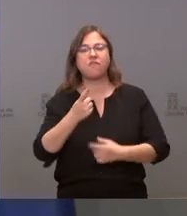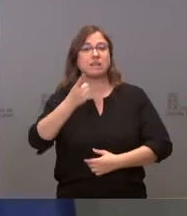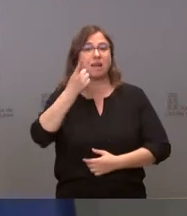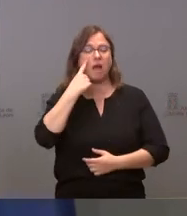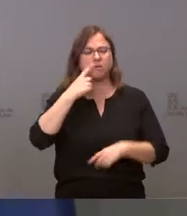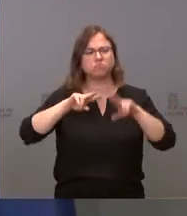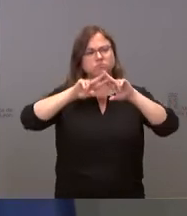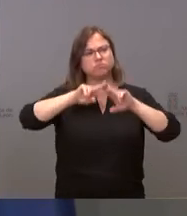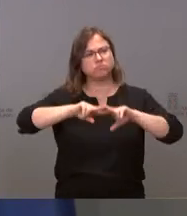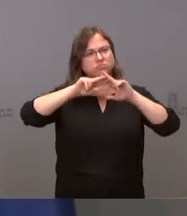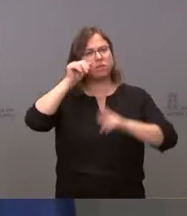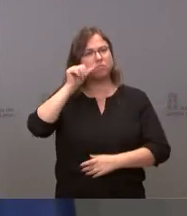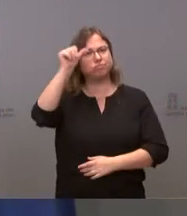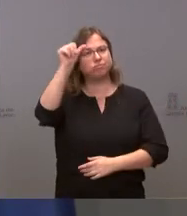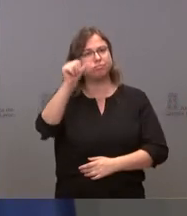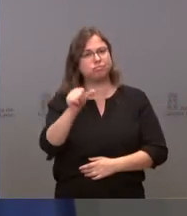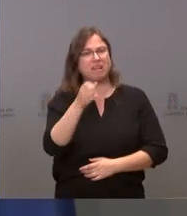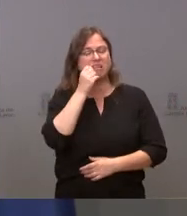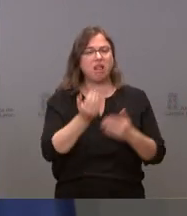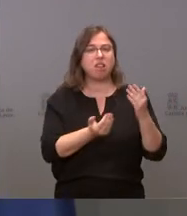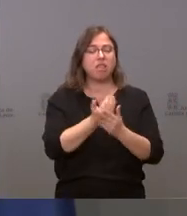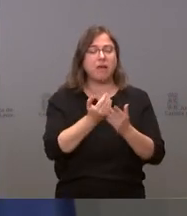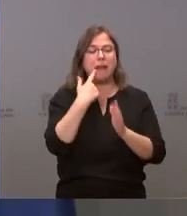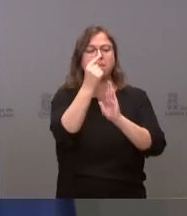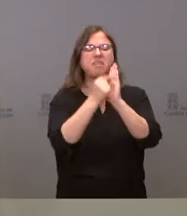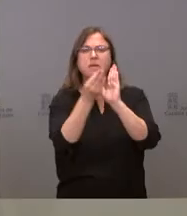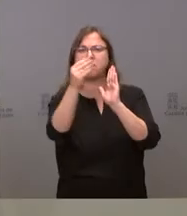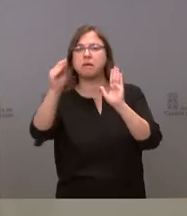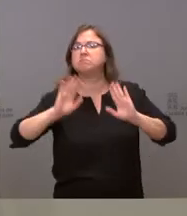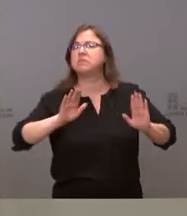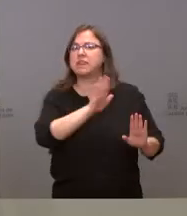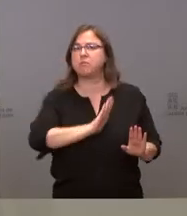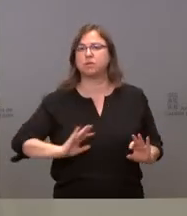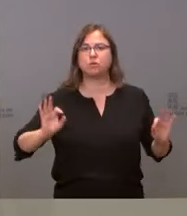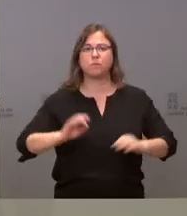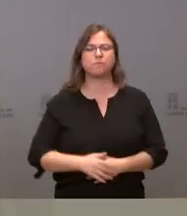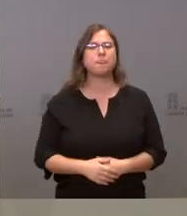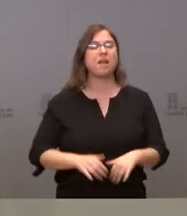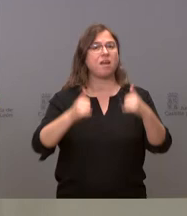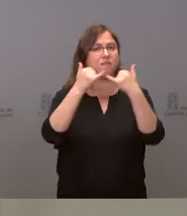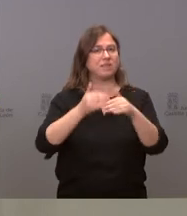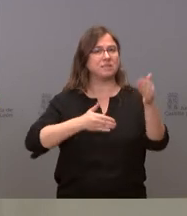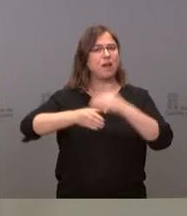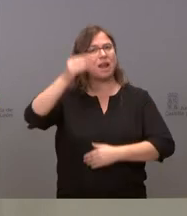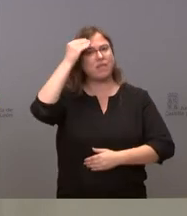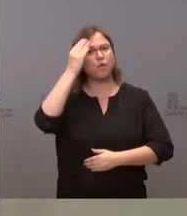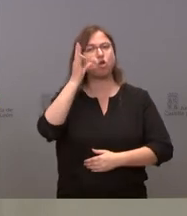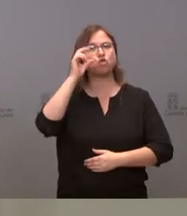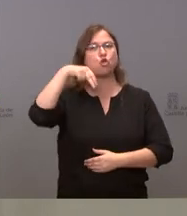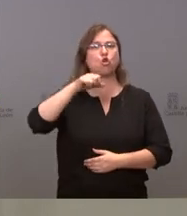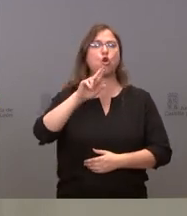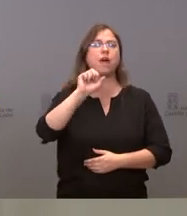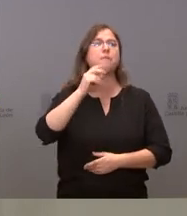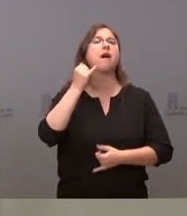observar la evolución en estos días antes de decidir tomar o no otras medidas. Festival Sonorama, ¿finalmente se va a poder